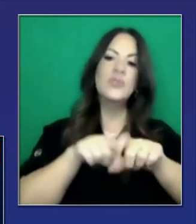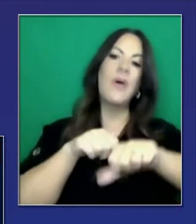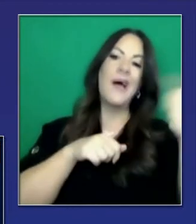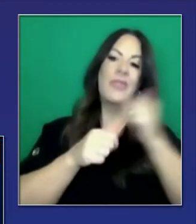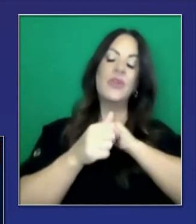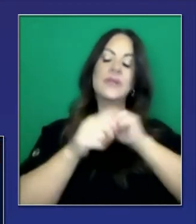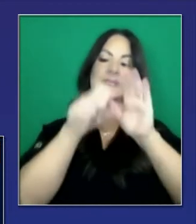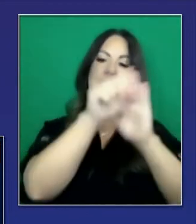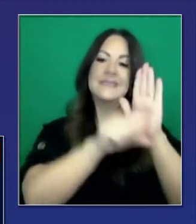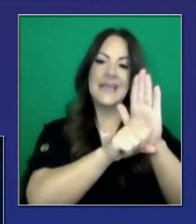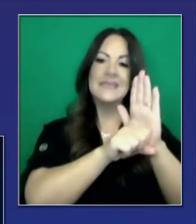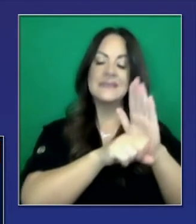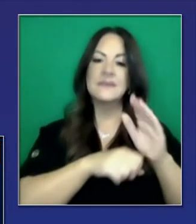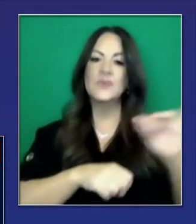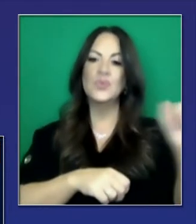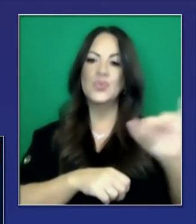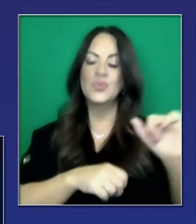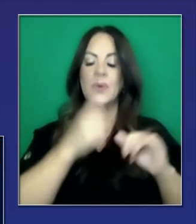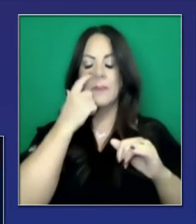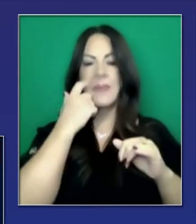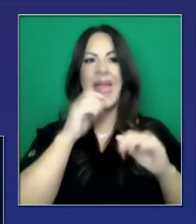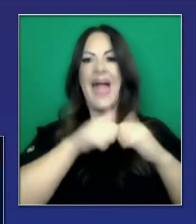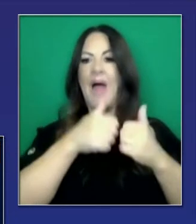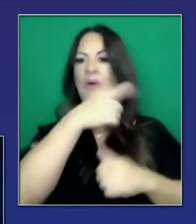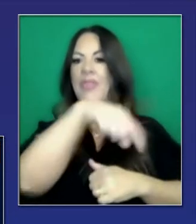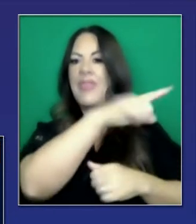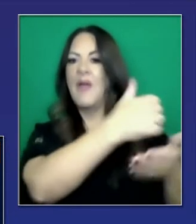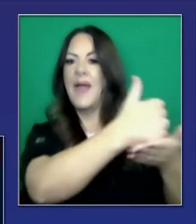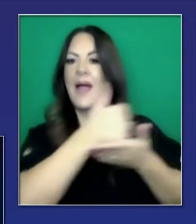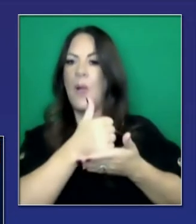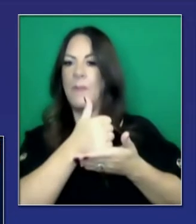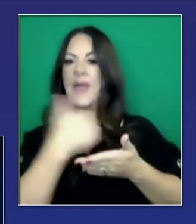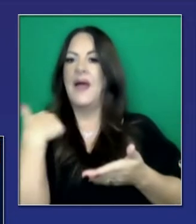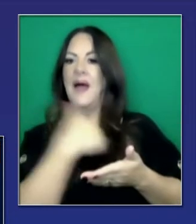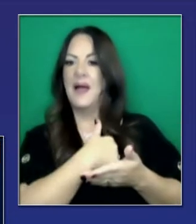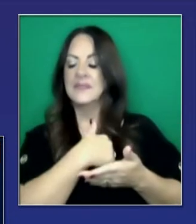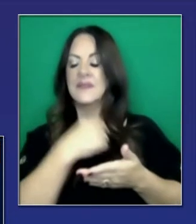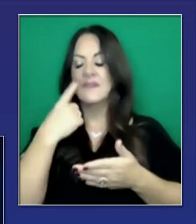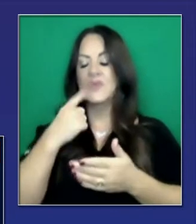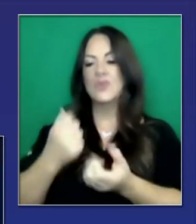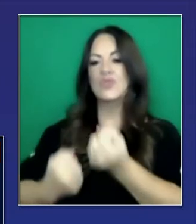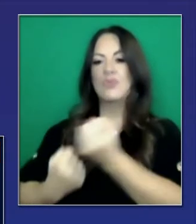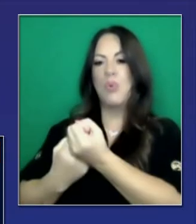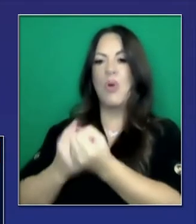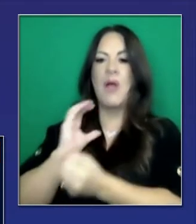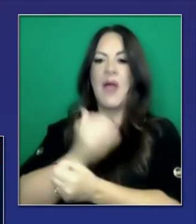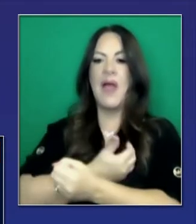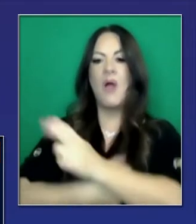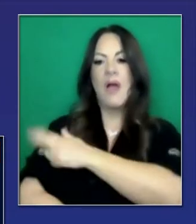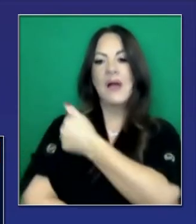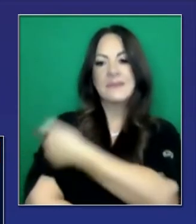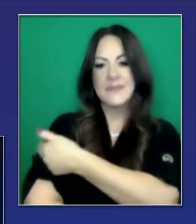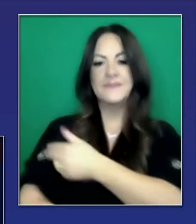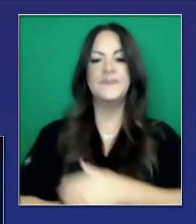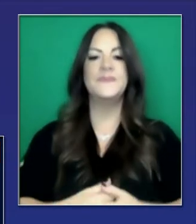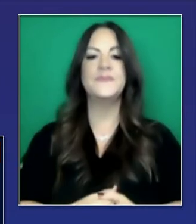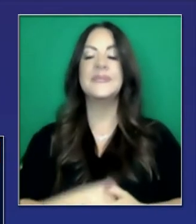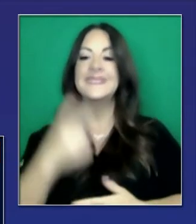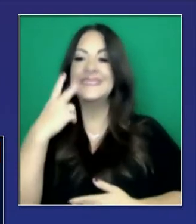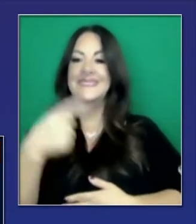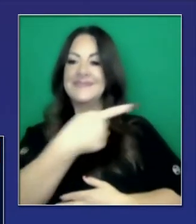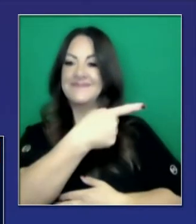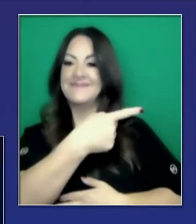Y hablaremos de eso más adelante. Porque hay apoyo, hay ayuda mutua que hemos recibido. Y aquí tenemos una impresión en esta